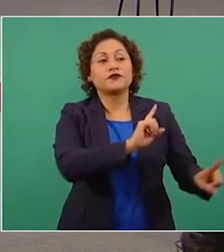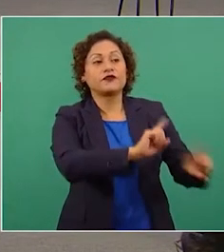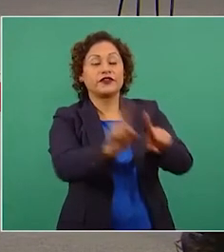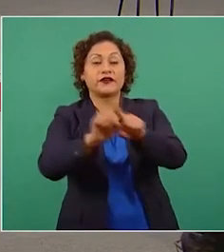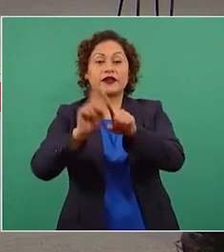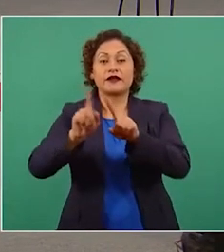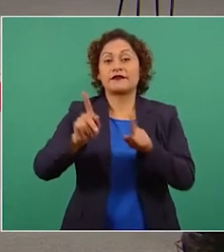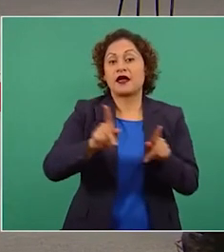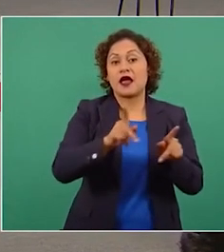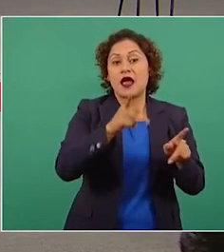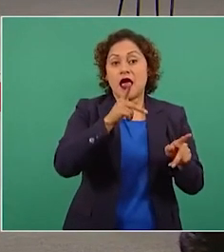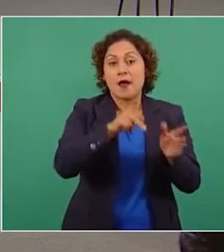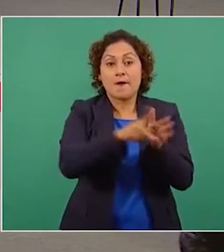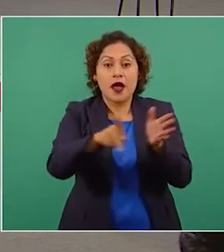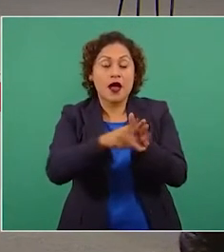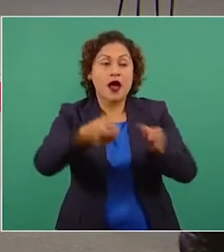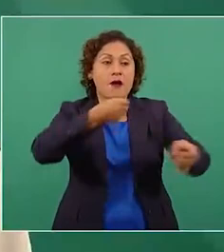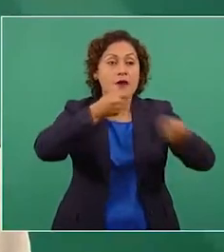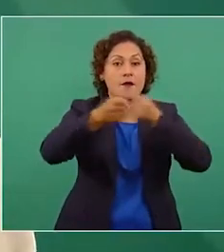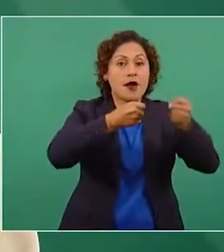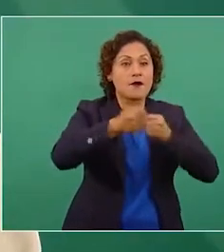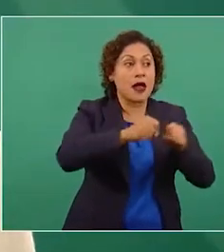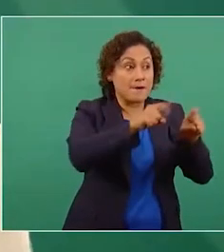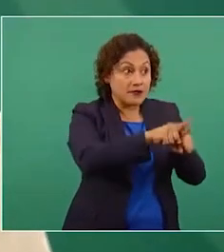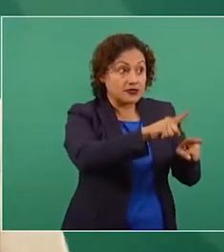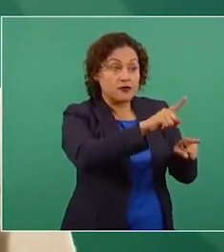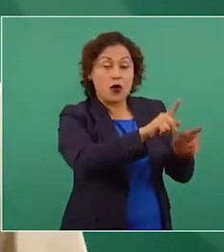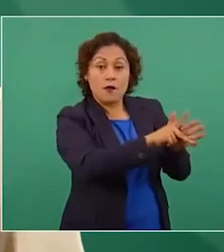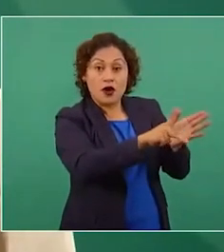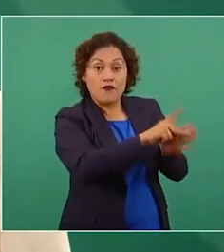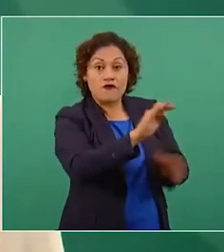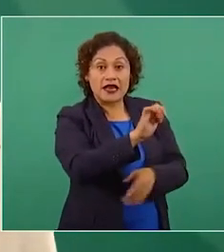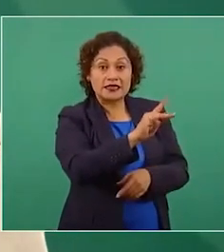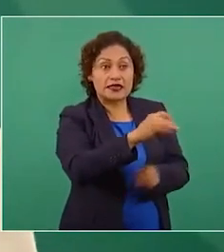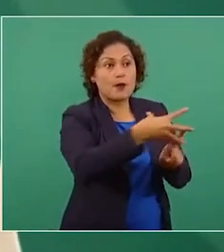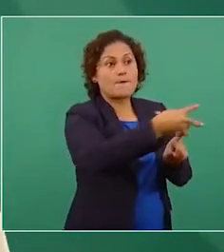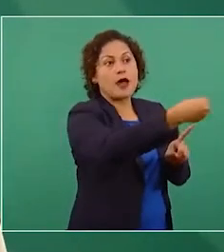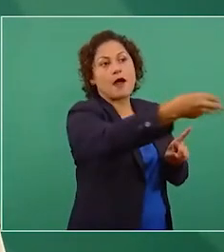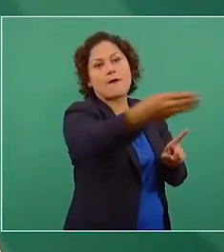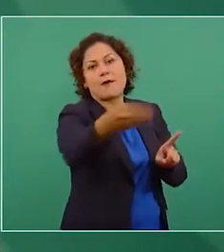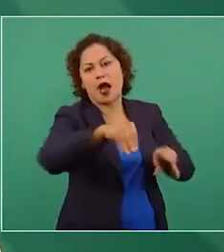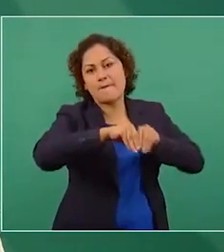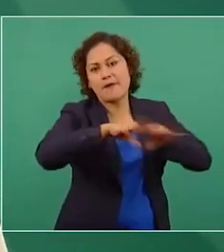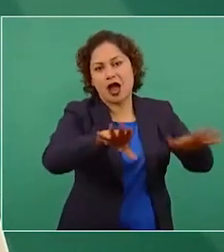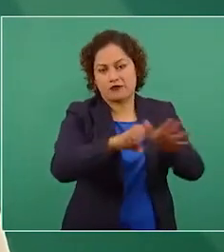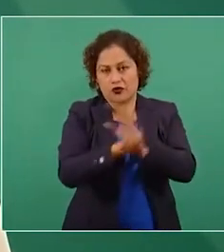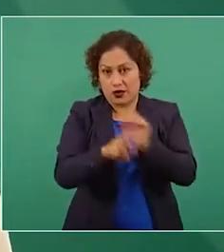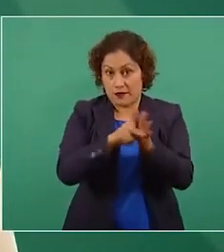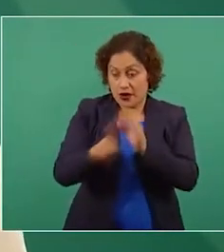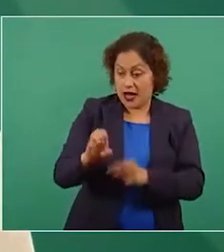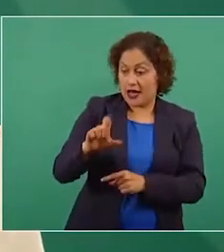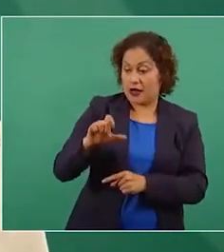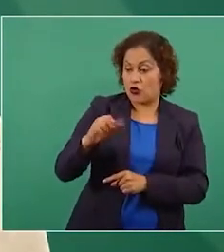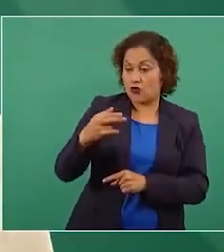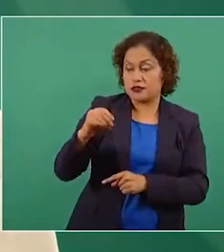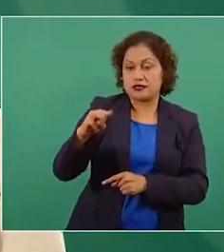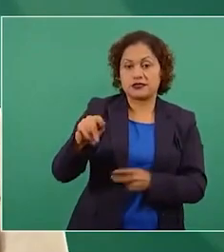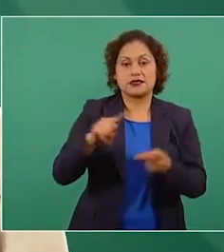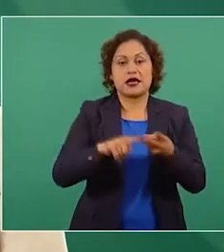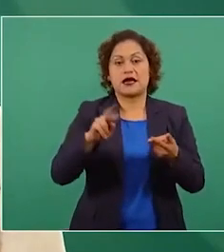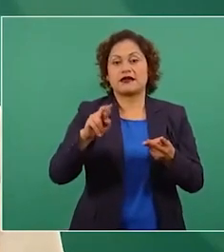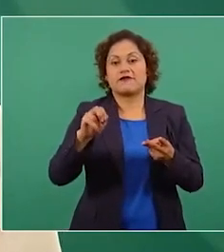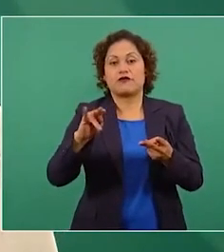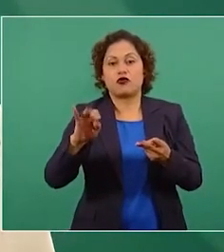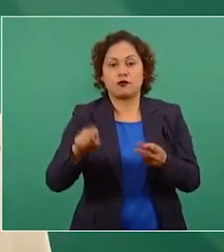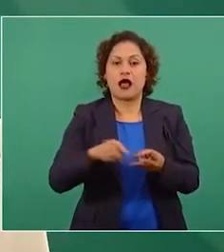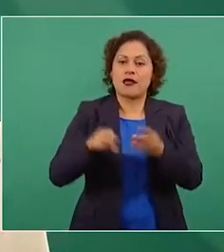reprodujeron la nota falsa del financiero. Por ejemplo, El Economista, Reforma y López